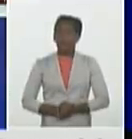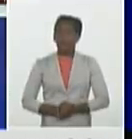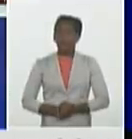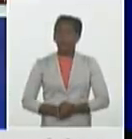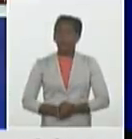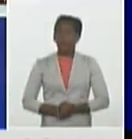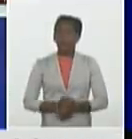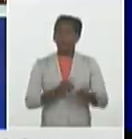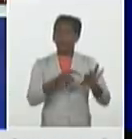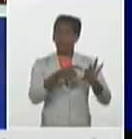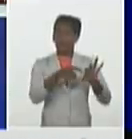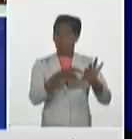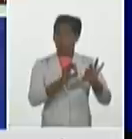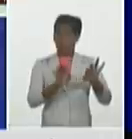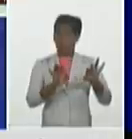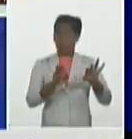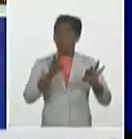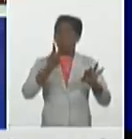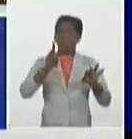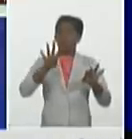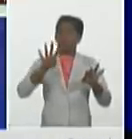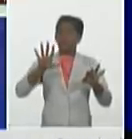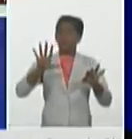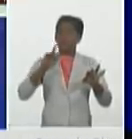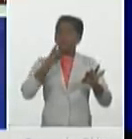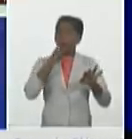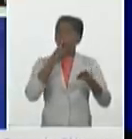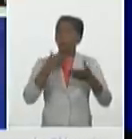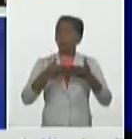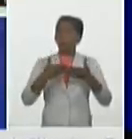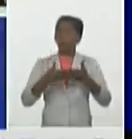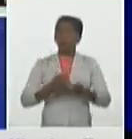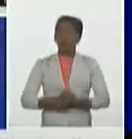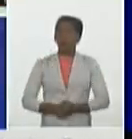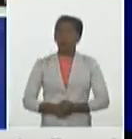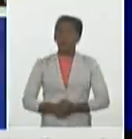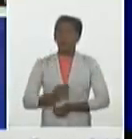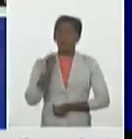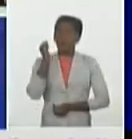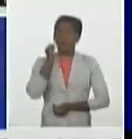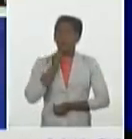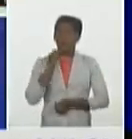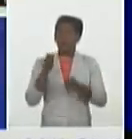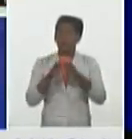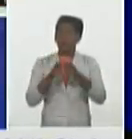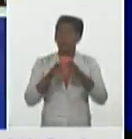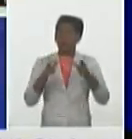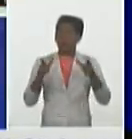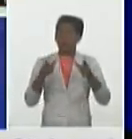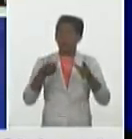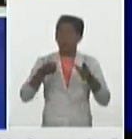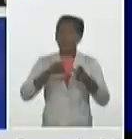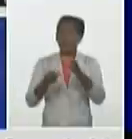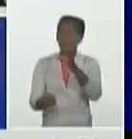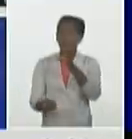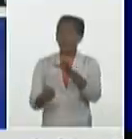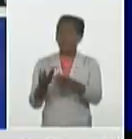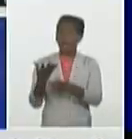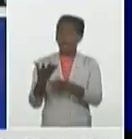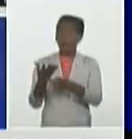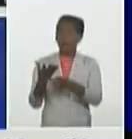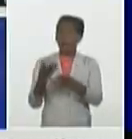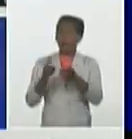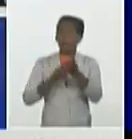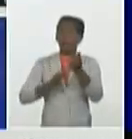muestras en el día de ayer. La mayor positividad ayer de las muestras analizadas en la provincia de